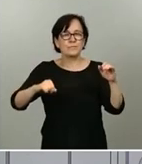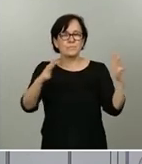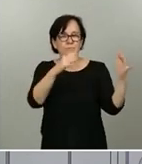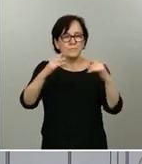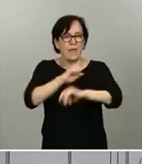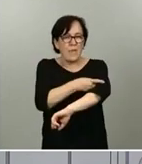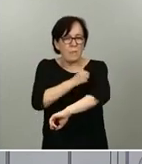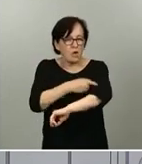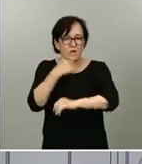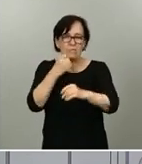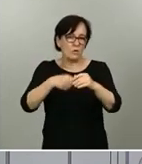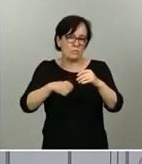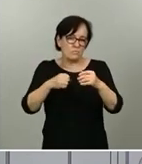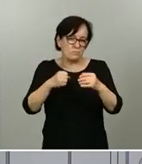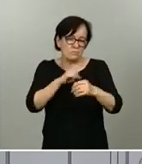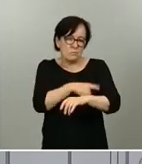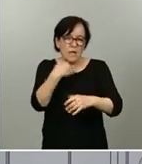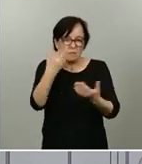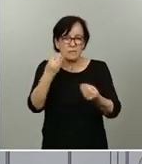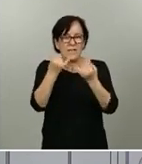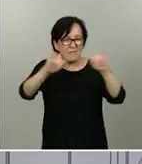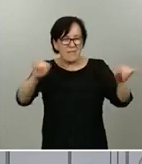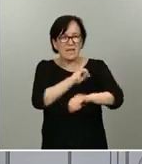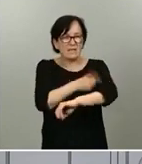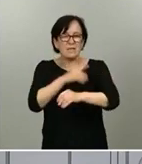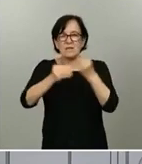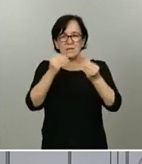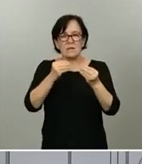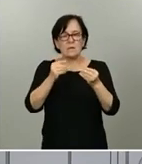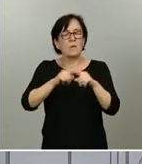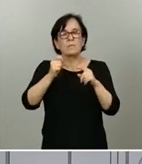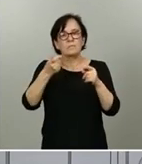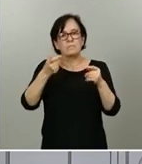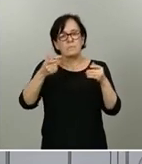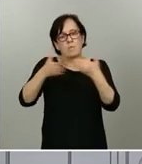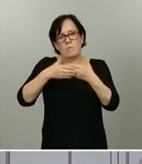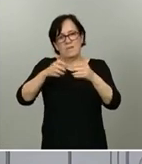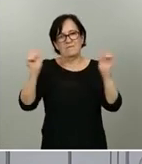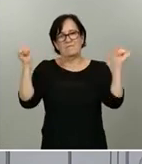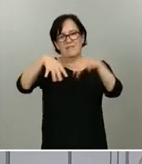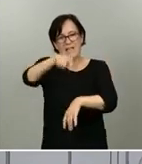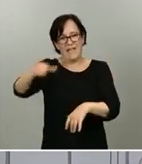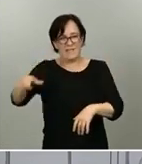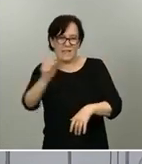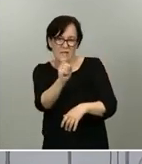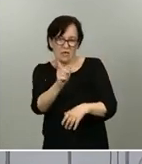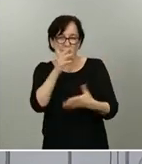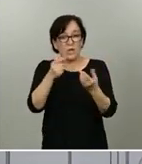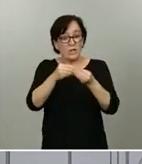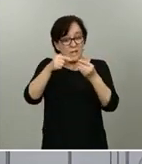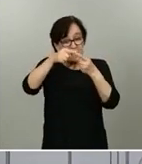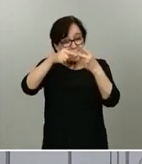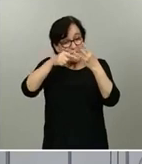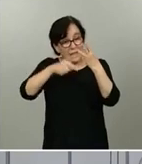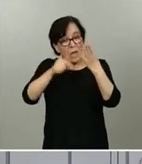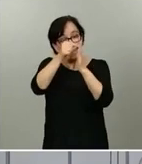la recomendación de celebración a puerta cerrada, una serie de eventos, no recuerdo bien todos los detalles, y entre esos puntos que se